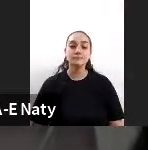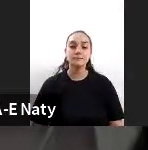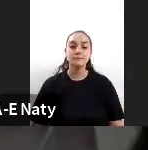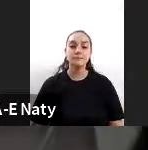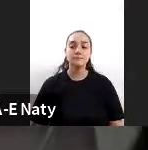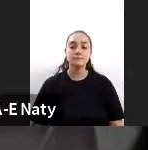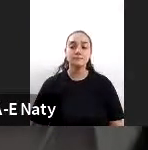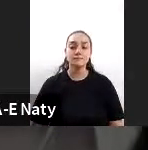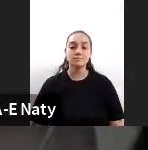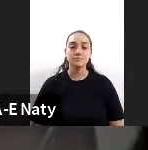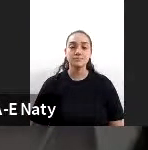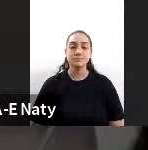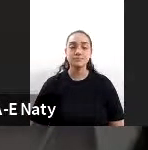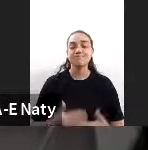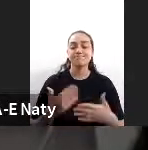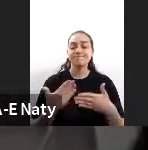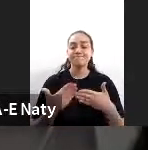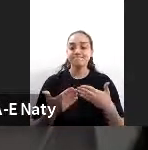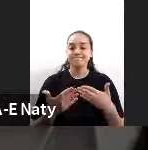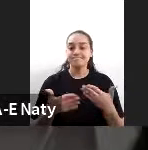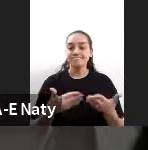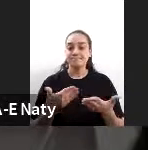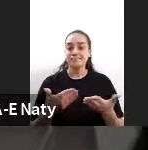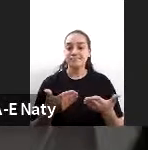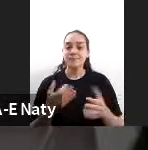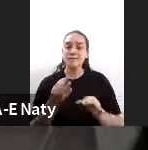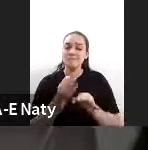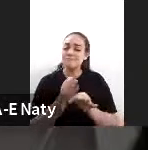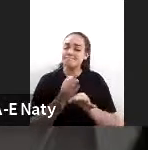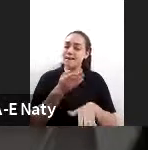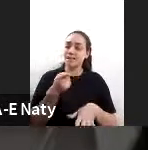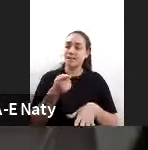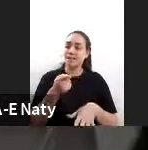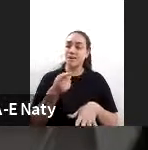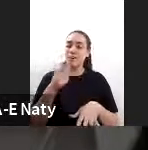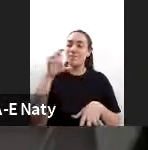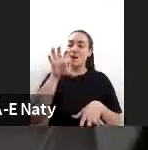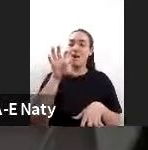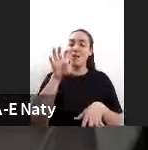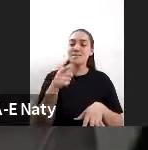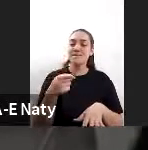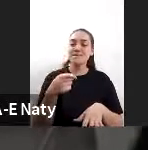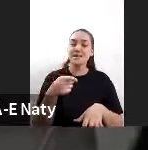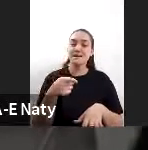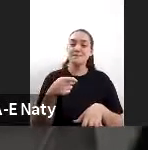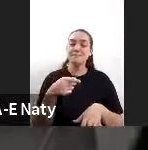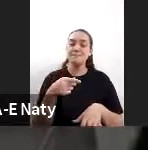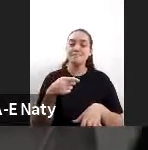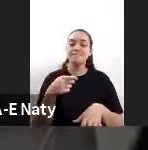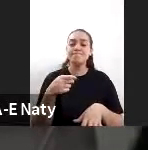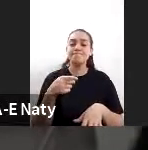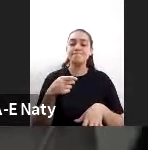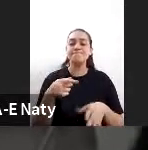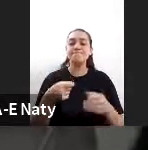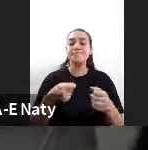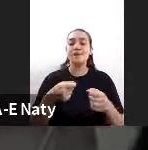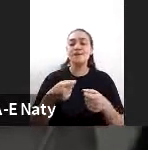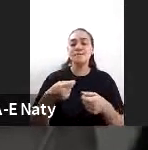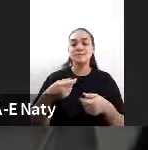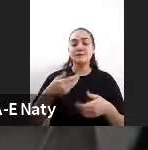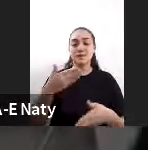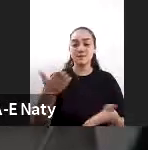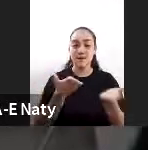¿cómo decirlo? un fenómeno bastante particular en la provincia que es que los proveedores de internet locales los ISPs